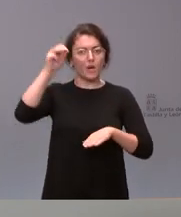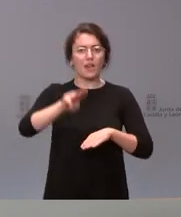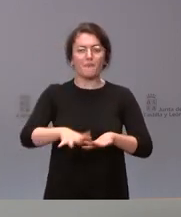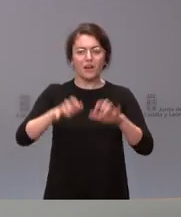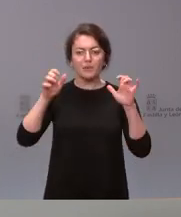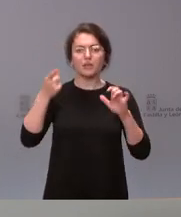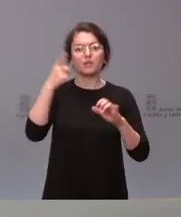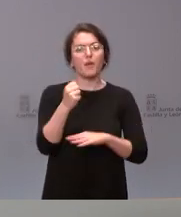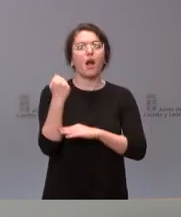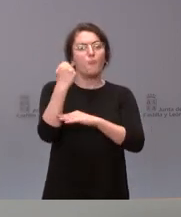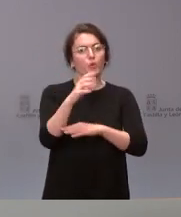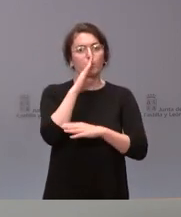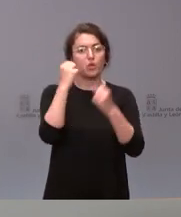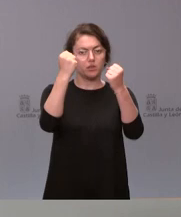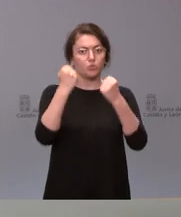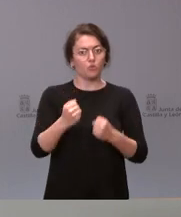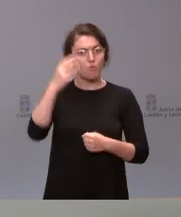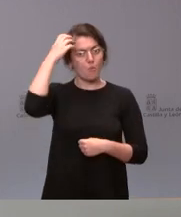nuestro respaldo al rey Felipe VI.